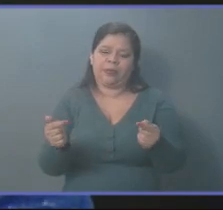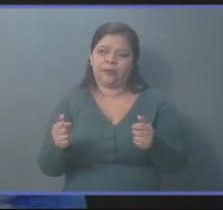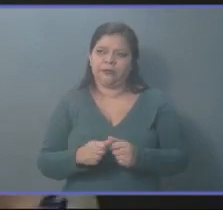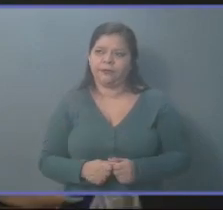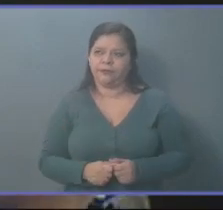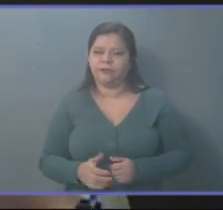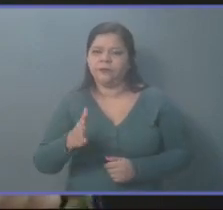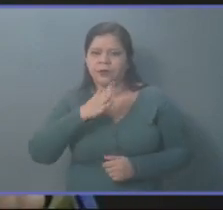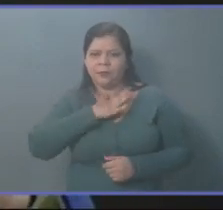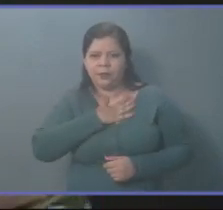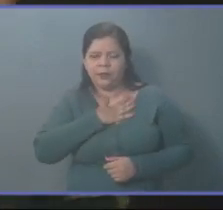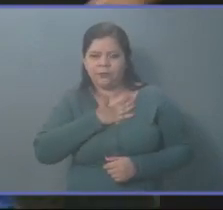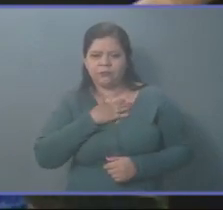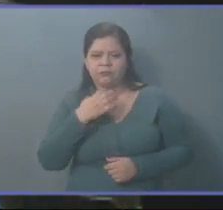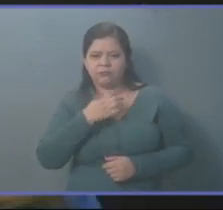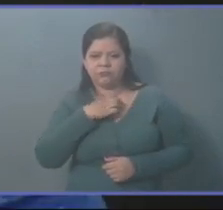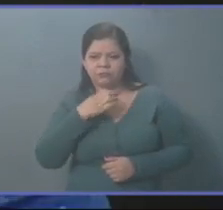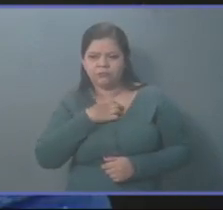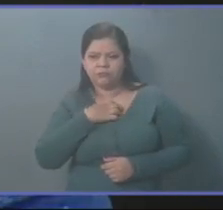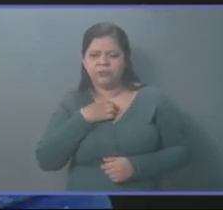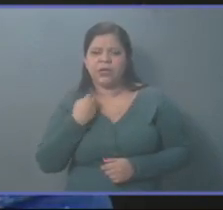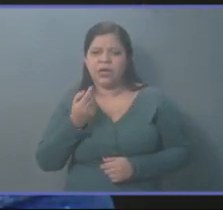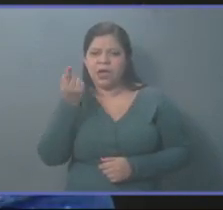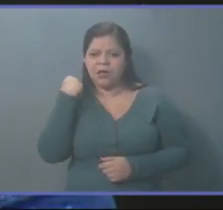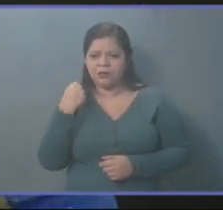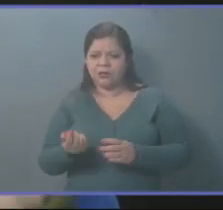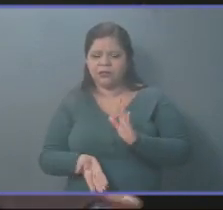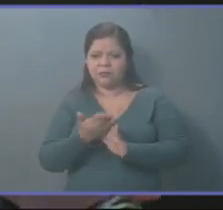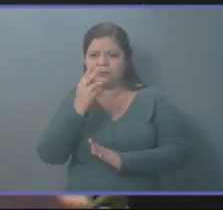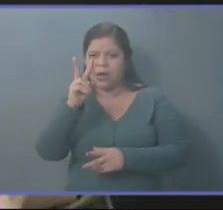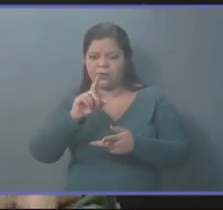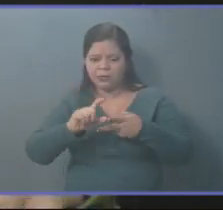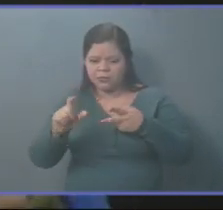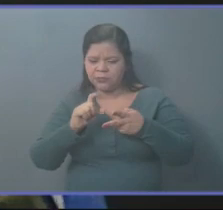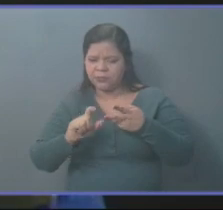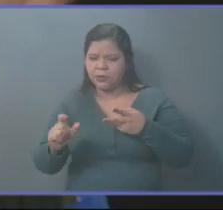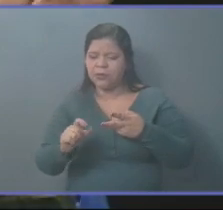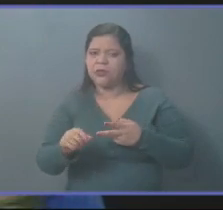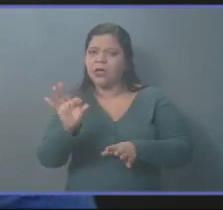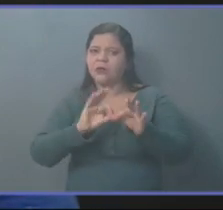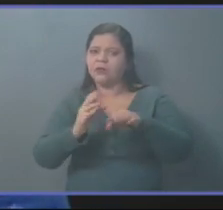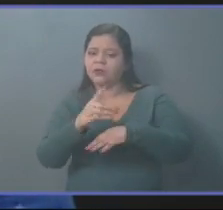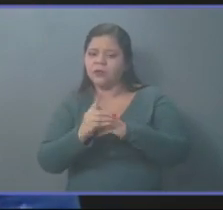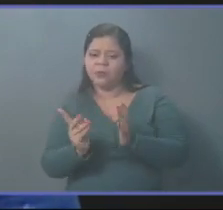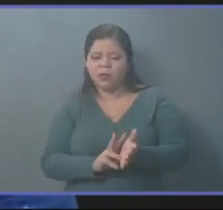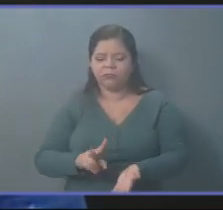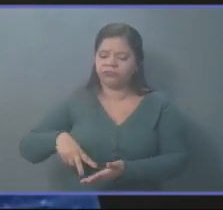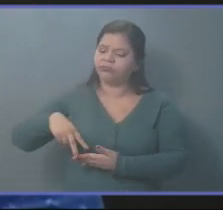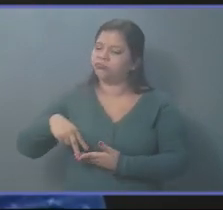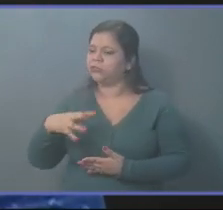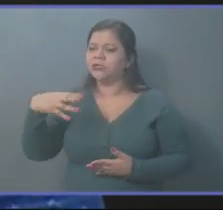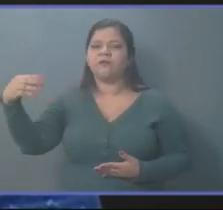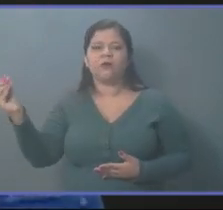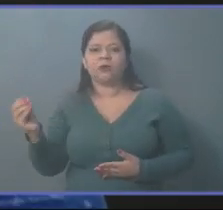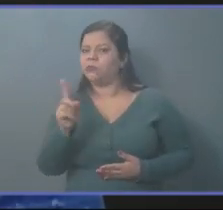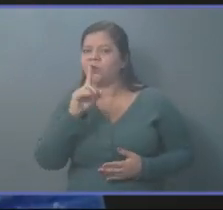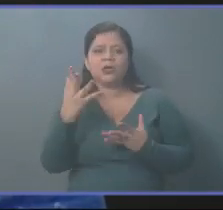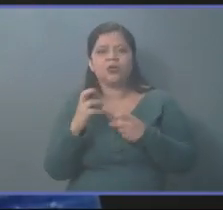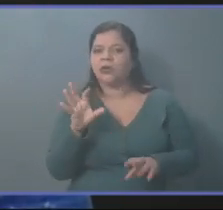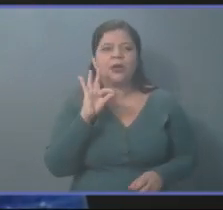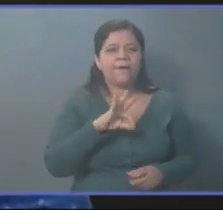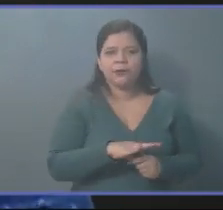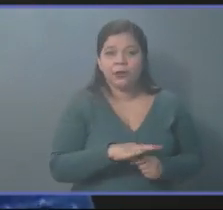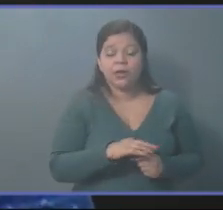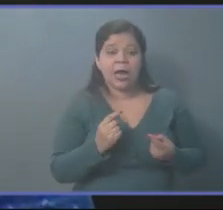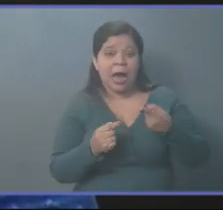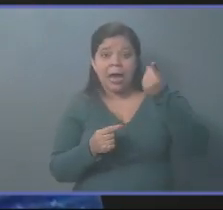Yo reclamé hace más de dos semanas que algunos diputados acá se habían levantado para no votar por un decreto. Y